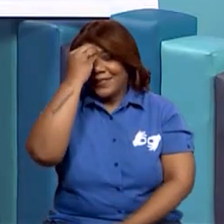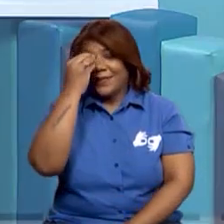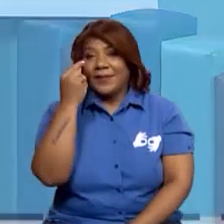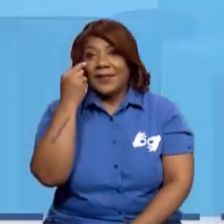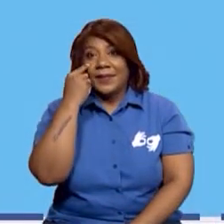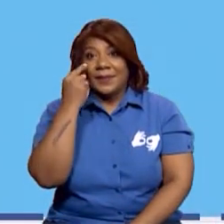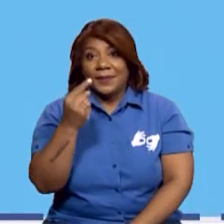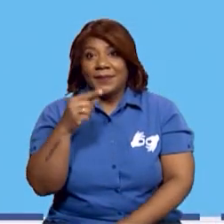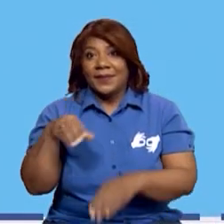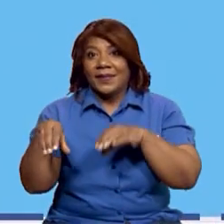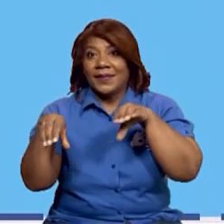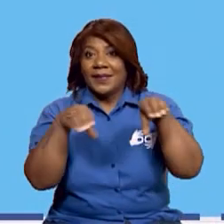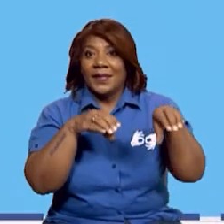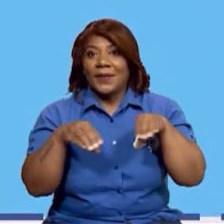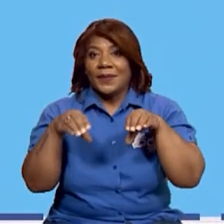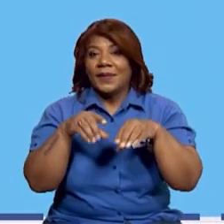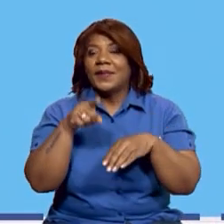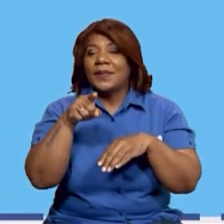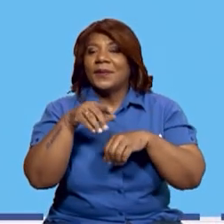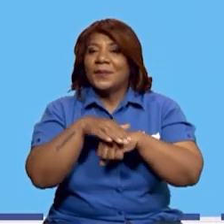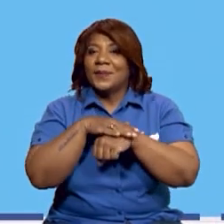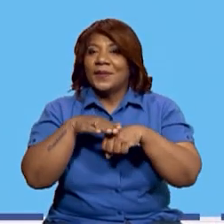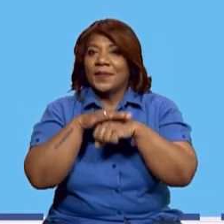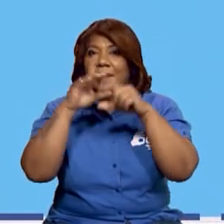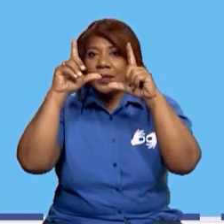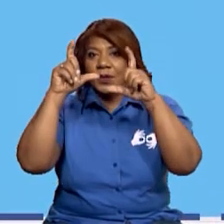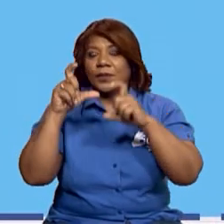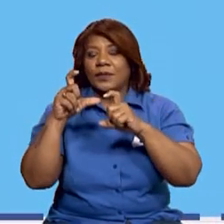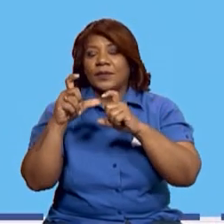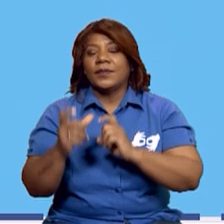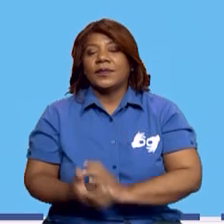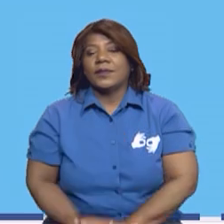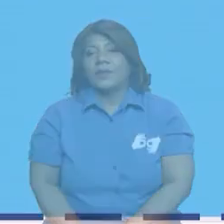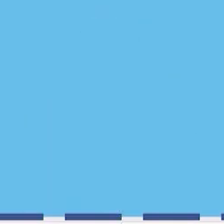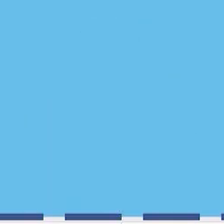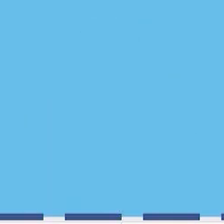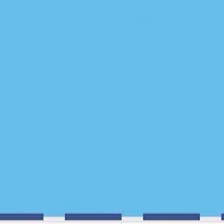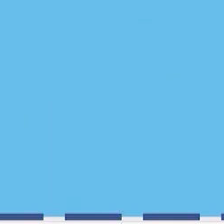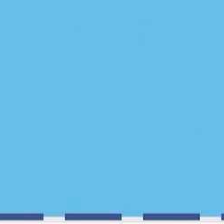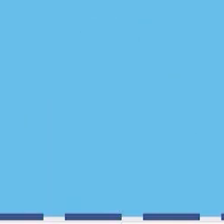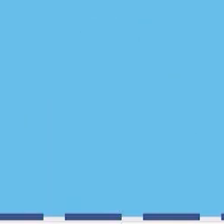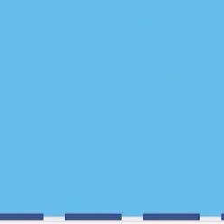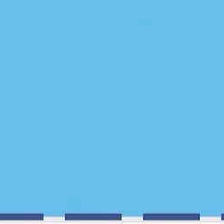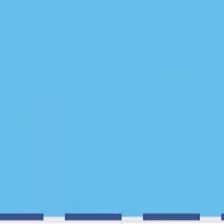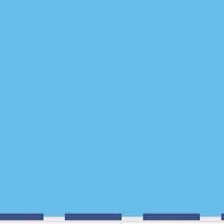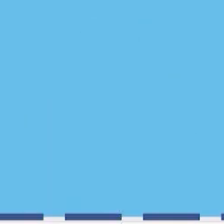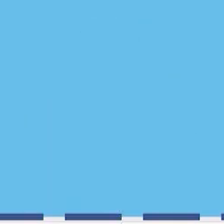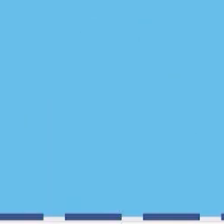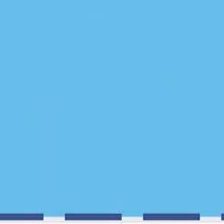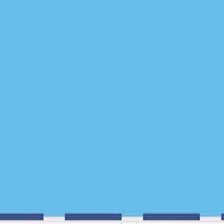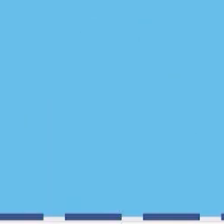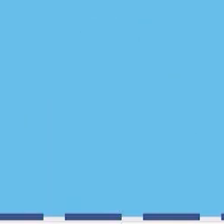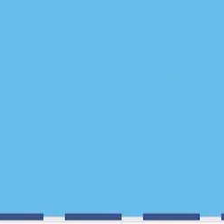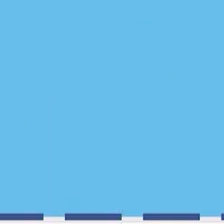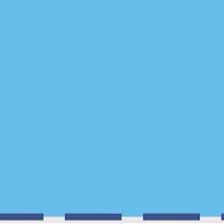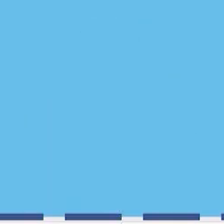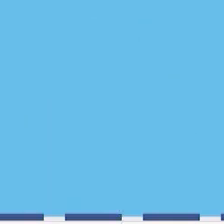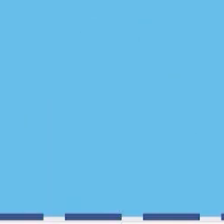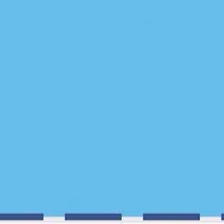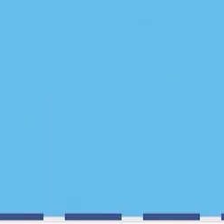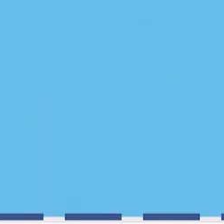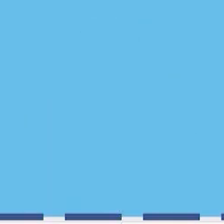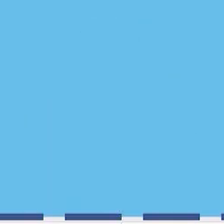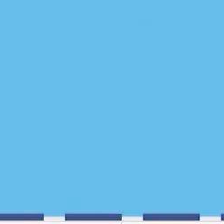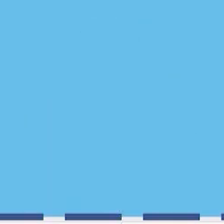con una actividad, vamos a tomarle primero que todo una captura de pantalla al link que ves. Aquí, en